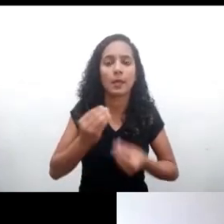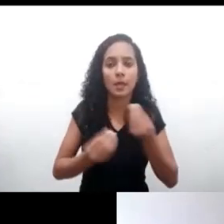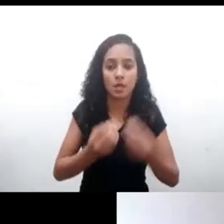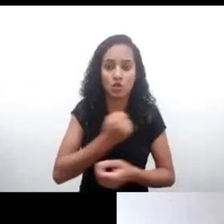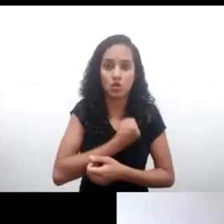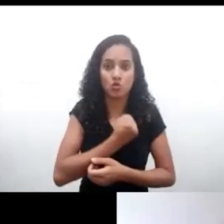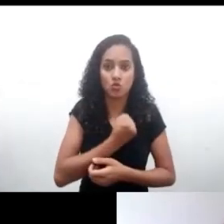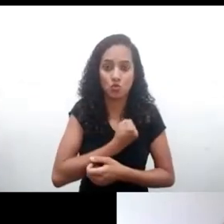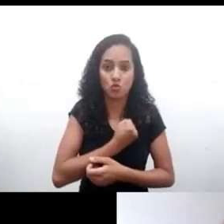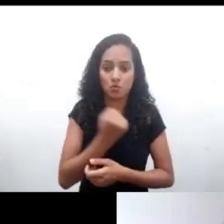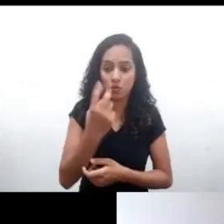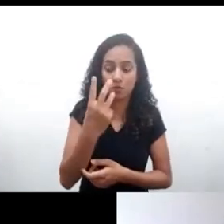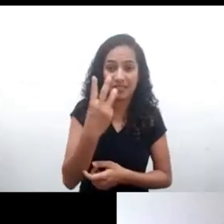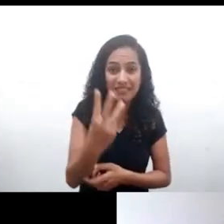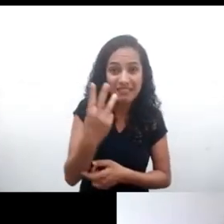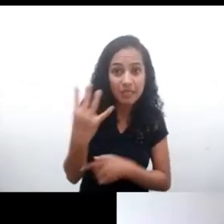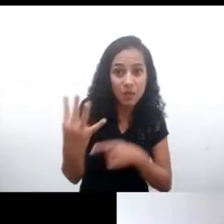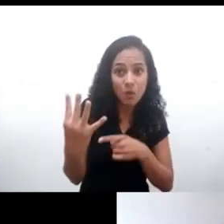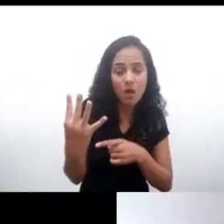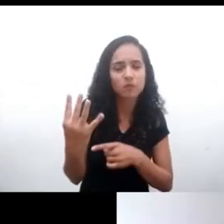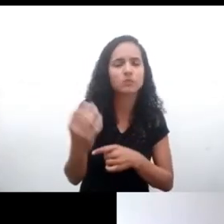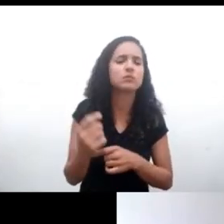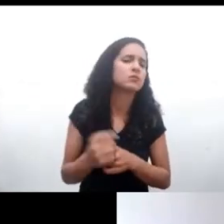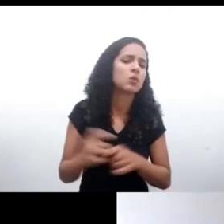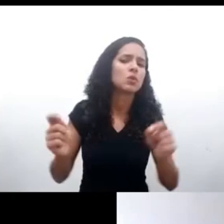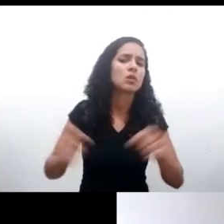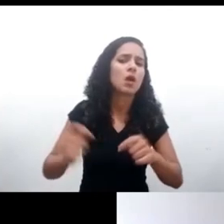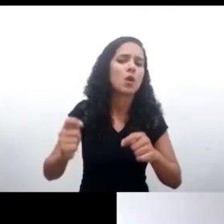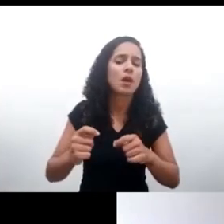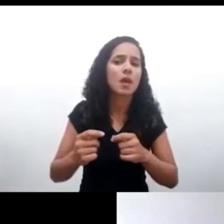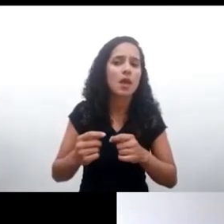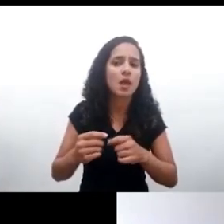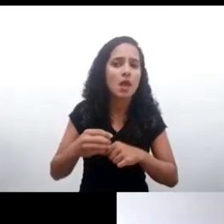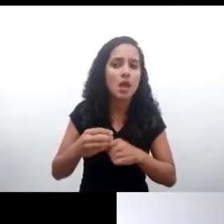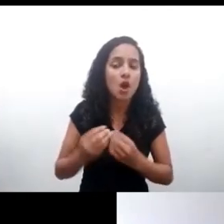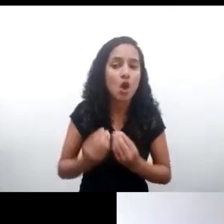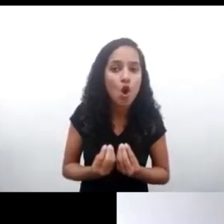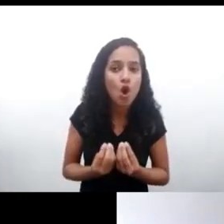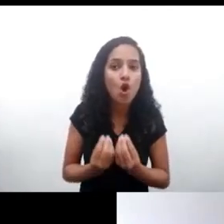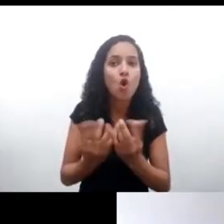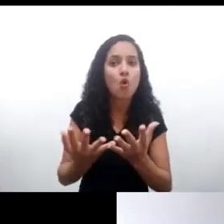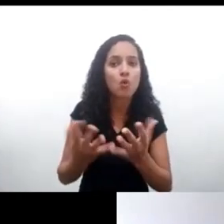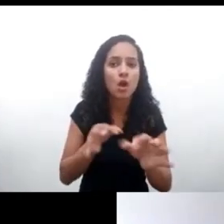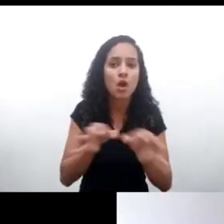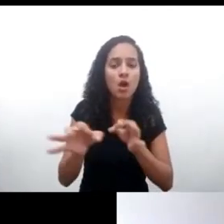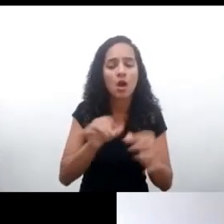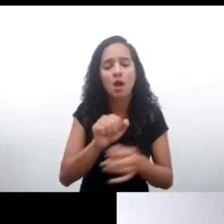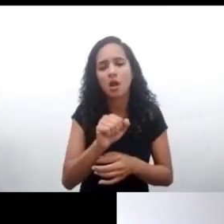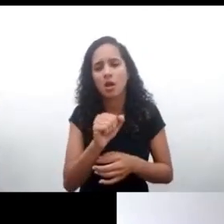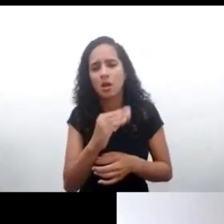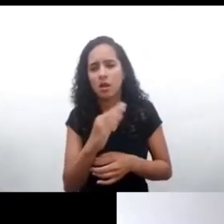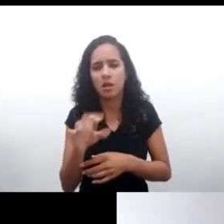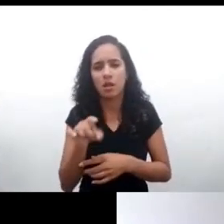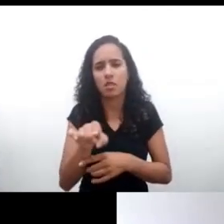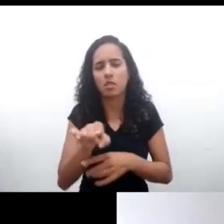contribuciones, a organizaciones como la ADC, que no es una organización que trabaja específicamente con niñez, sino con la protección de